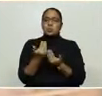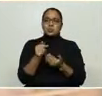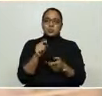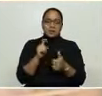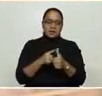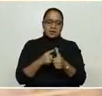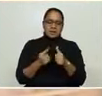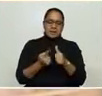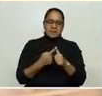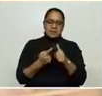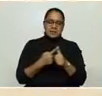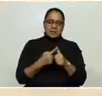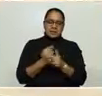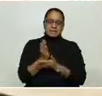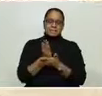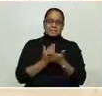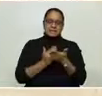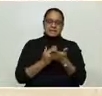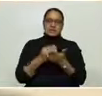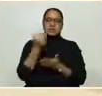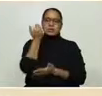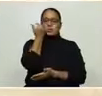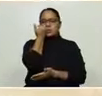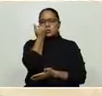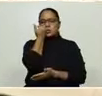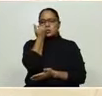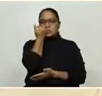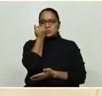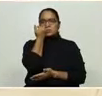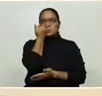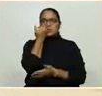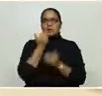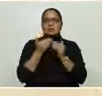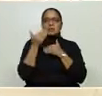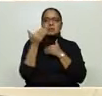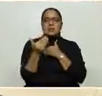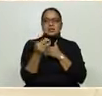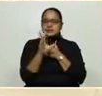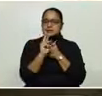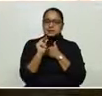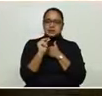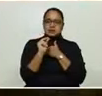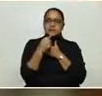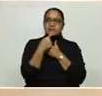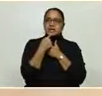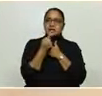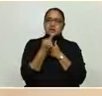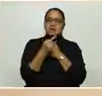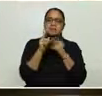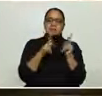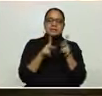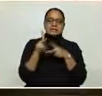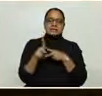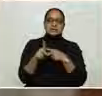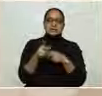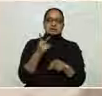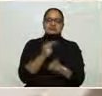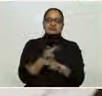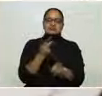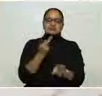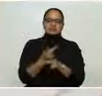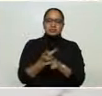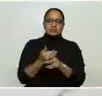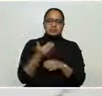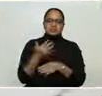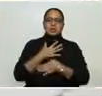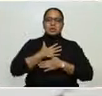primeras fases de la enfermedad. No hemos tenido esos resultados ya en pacientes críticos que